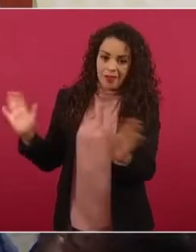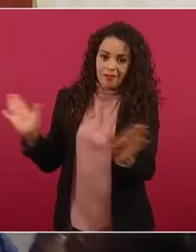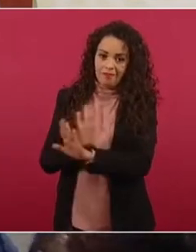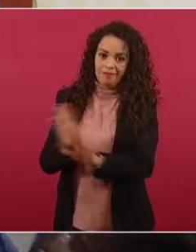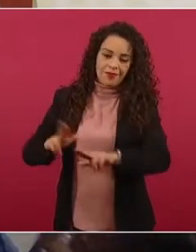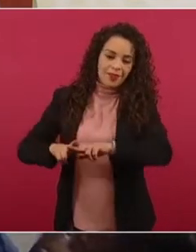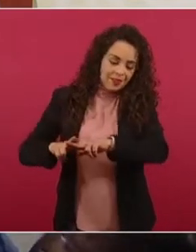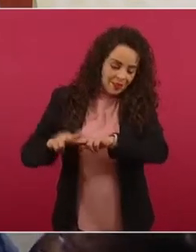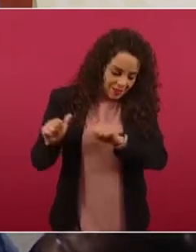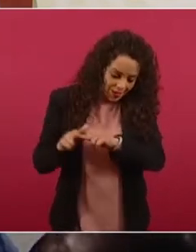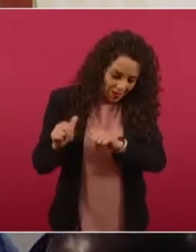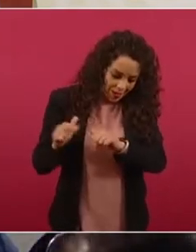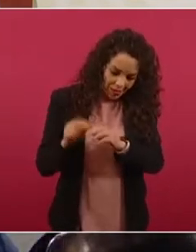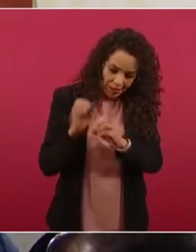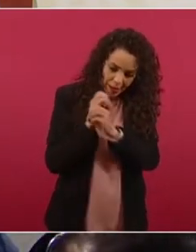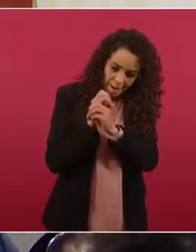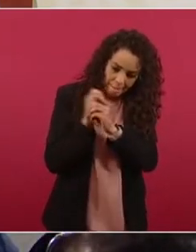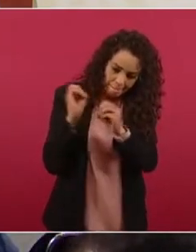Absolutamente nada